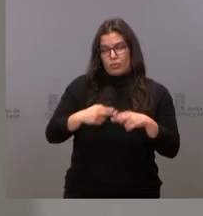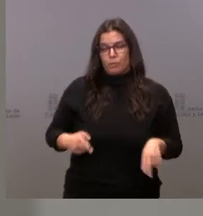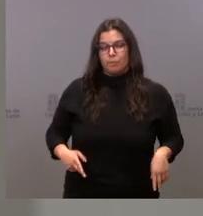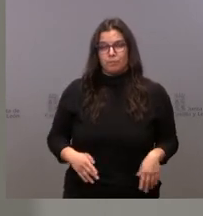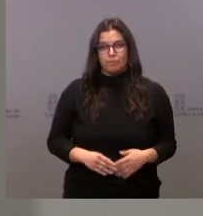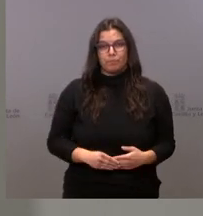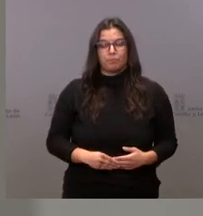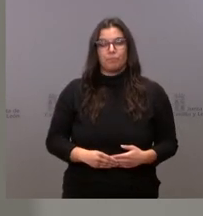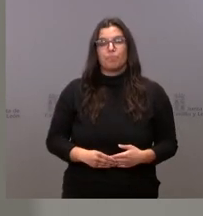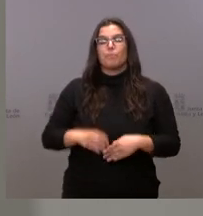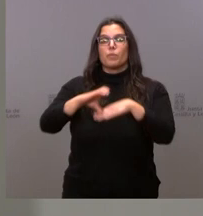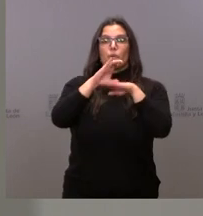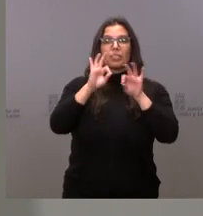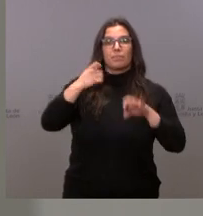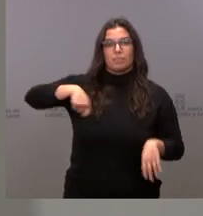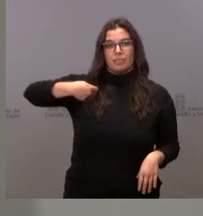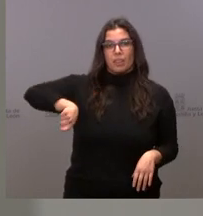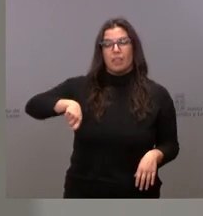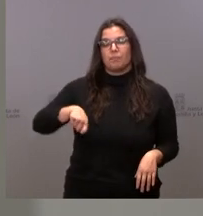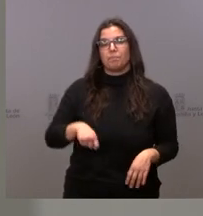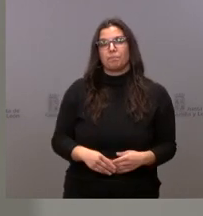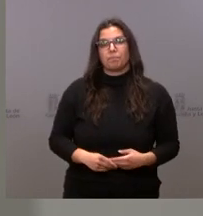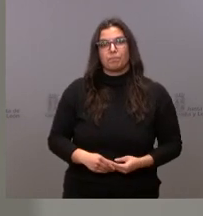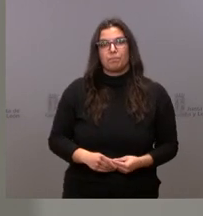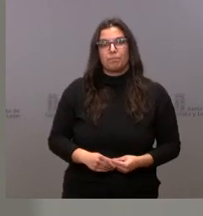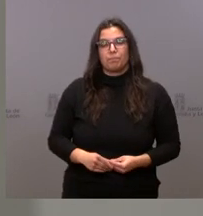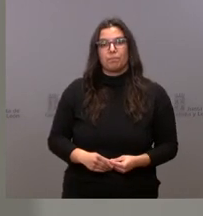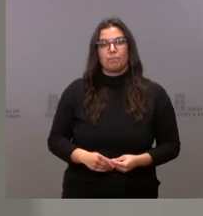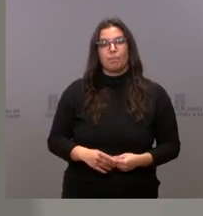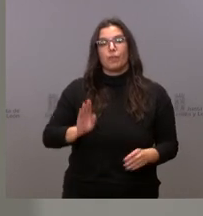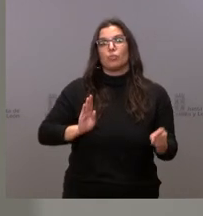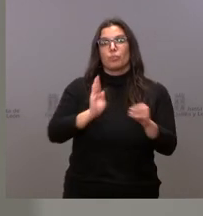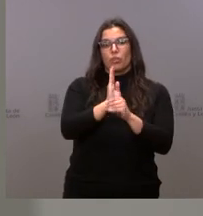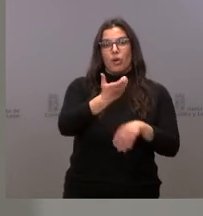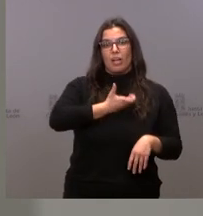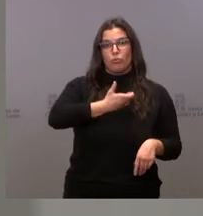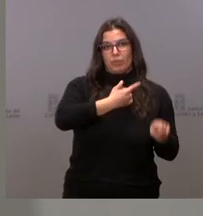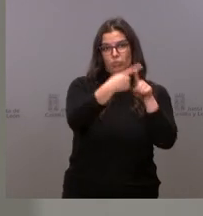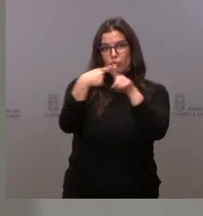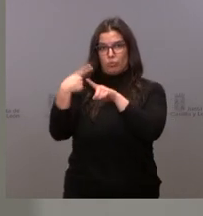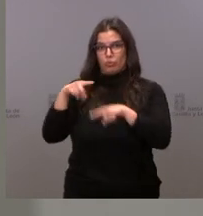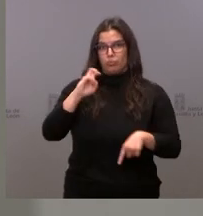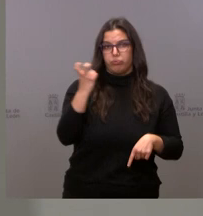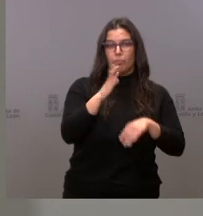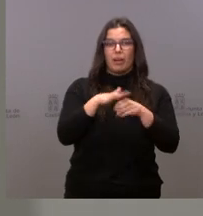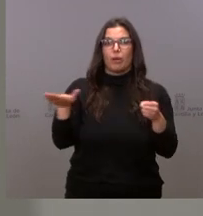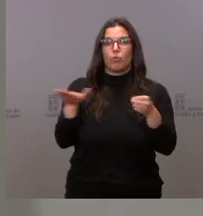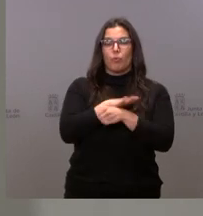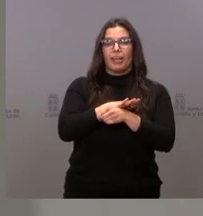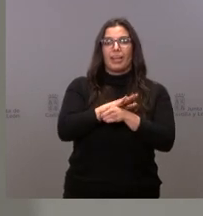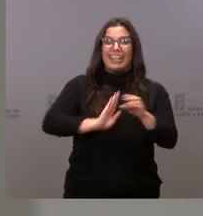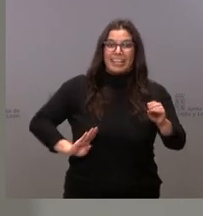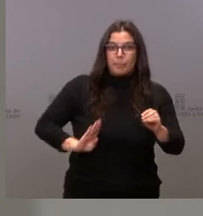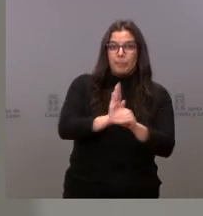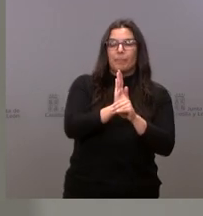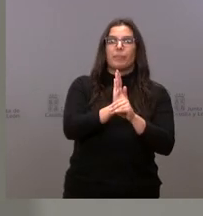La Consejería de Presidencia da subvención a varios ayuntamientos de la comunidad para financiar inversiones que